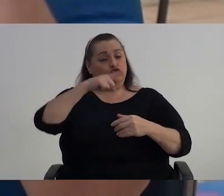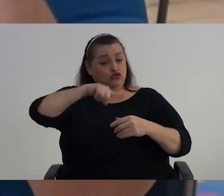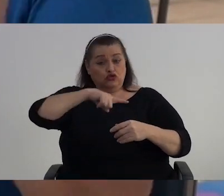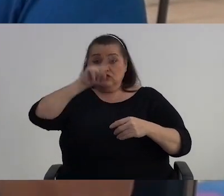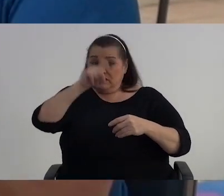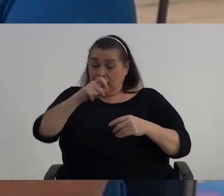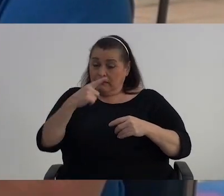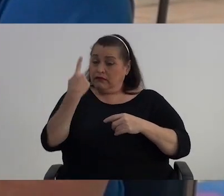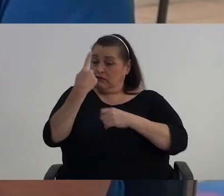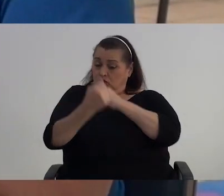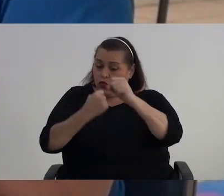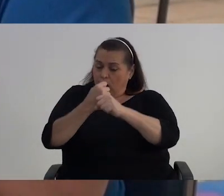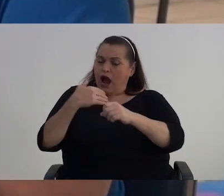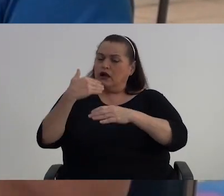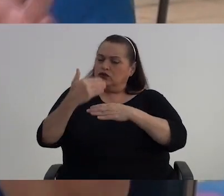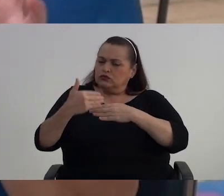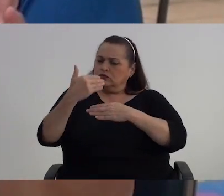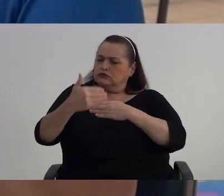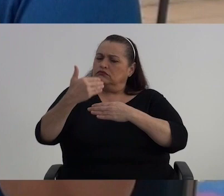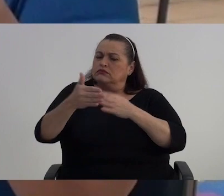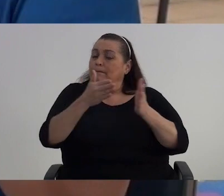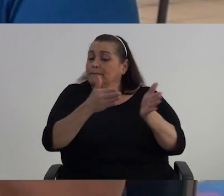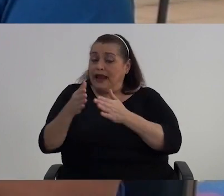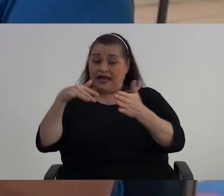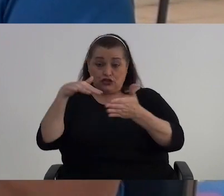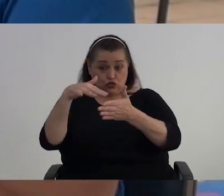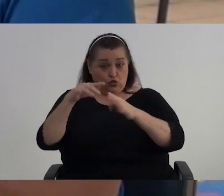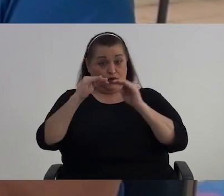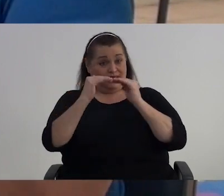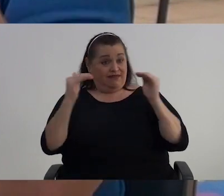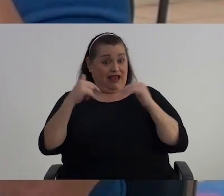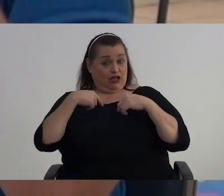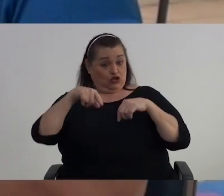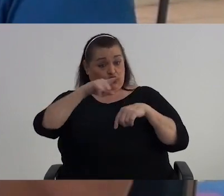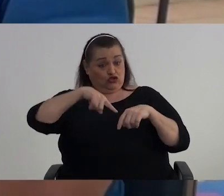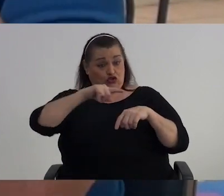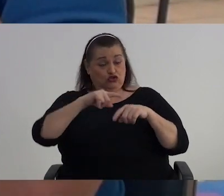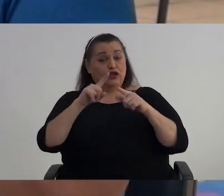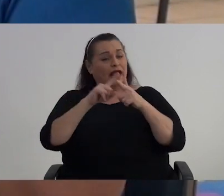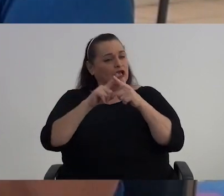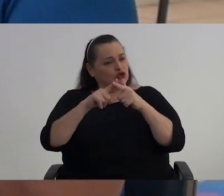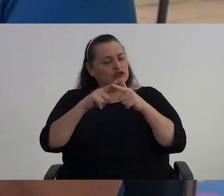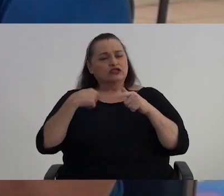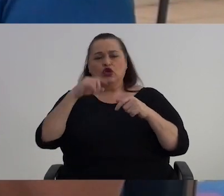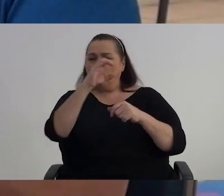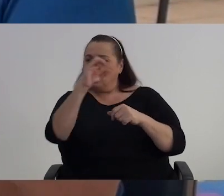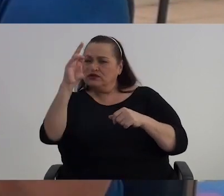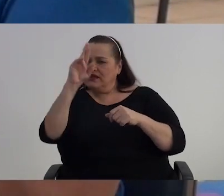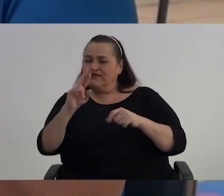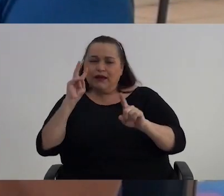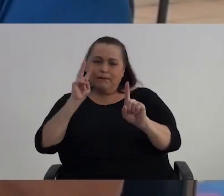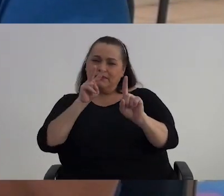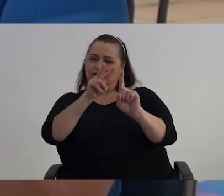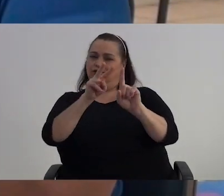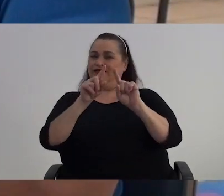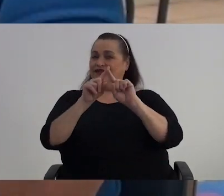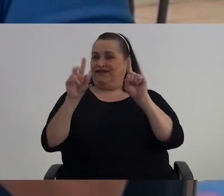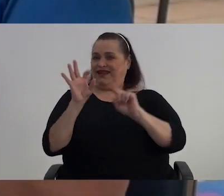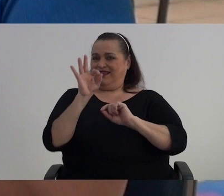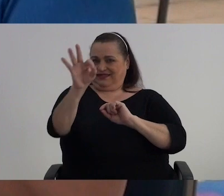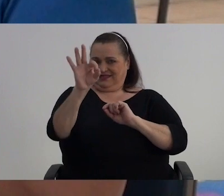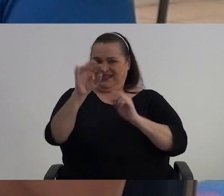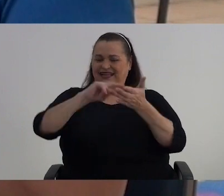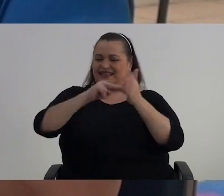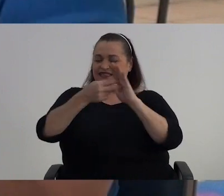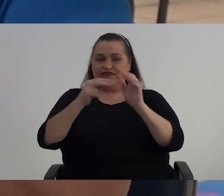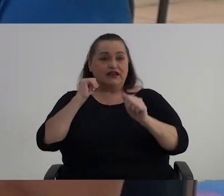abordáramos Cada año En el plan de estudio Del nivel en el que estemos Costa Rica tomaría Una visión diferente De lo que es